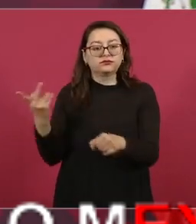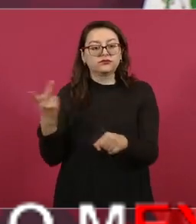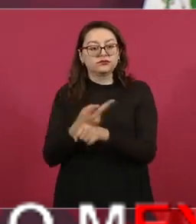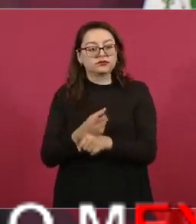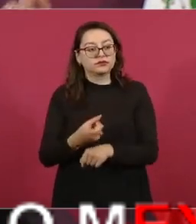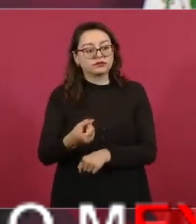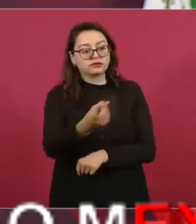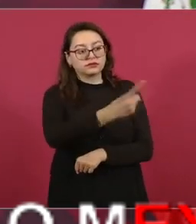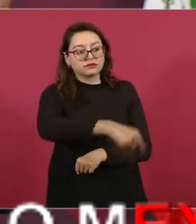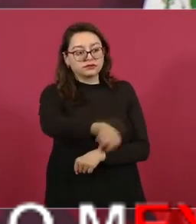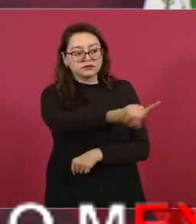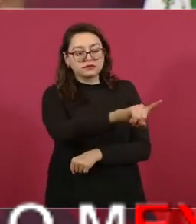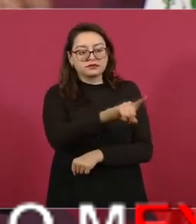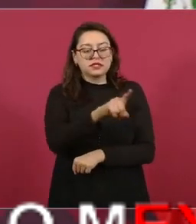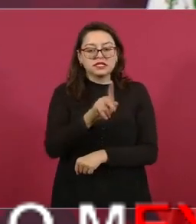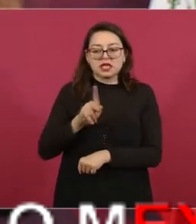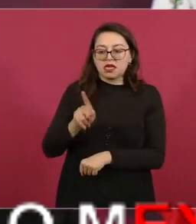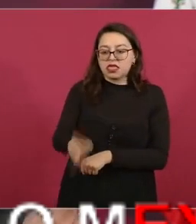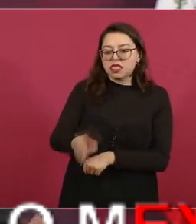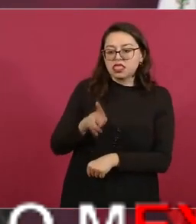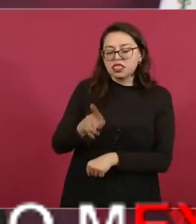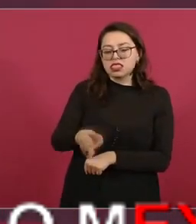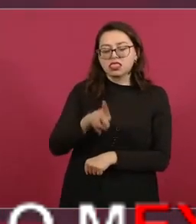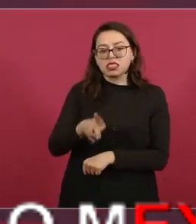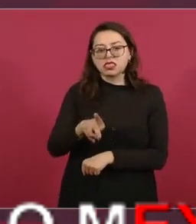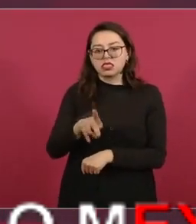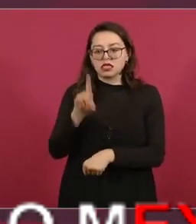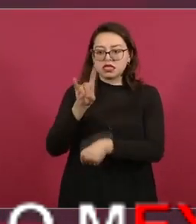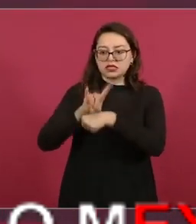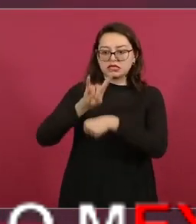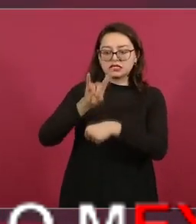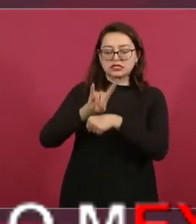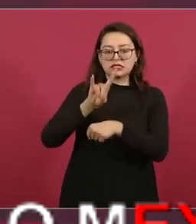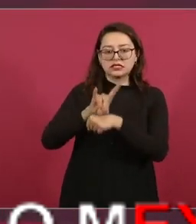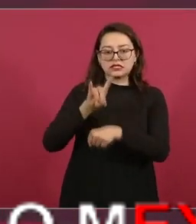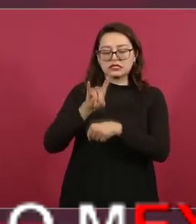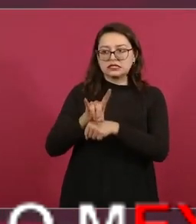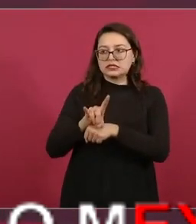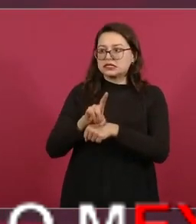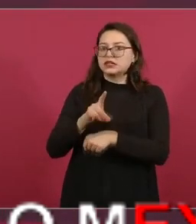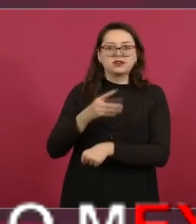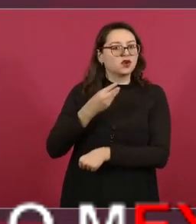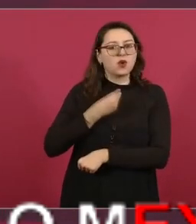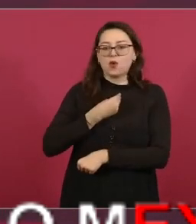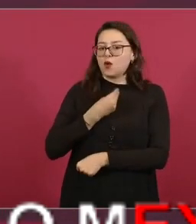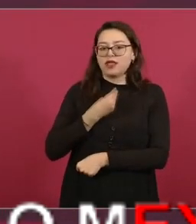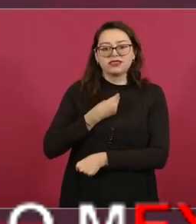muestren lo que verdaderamente son están